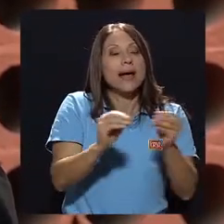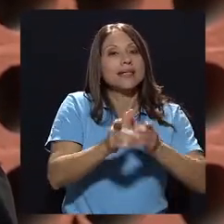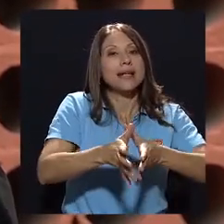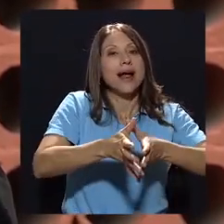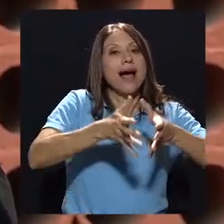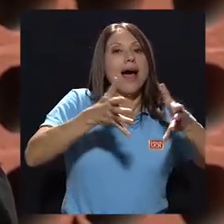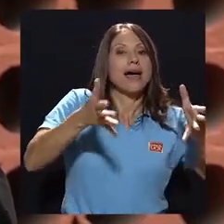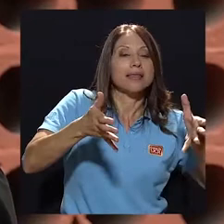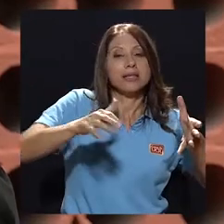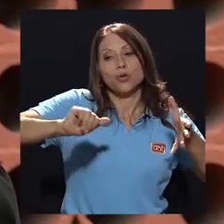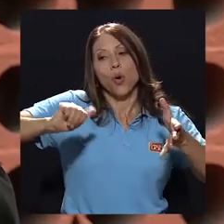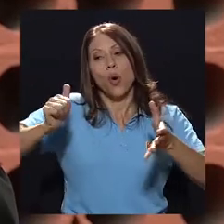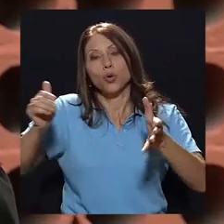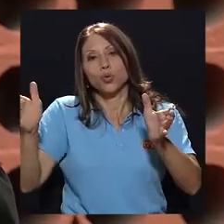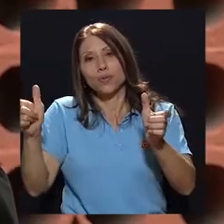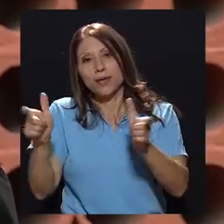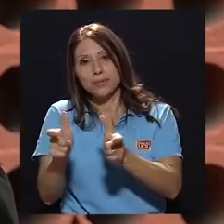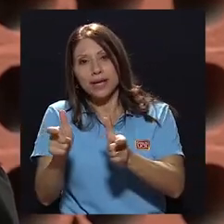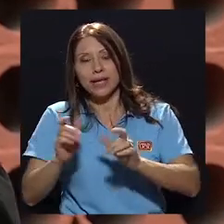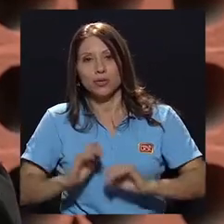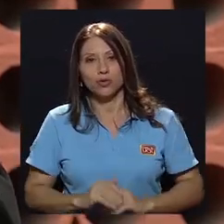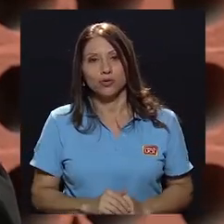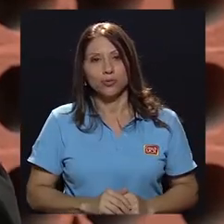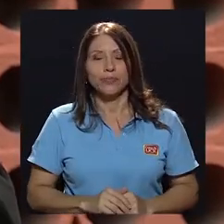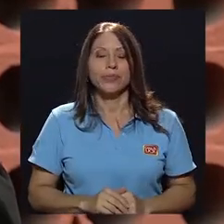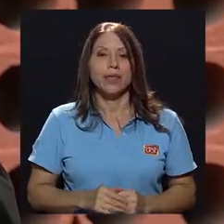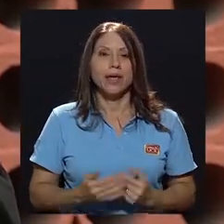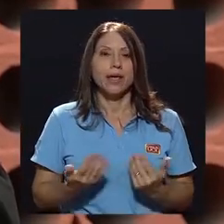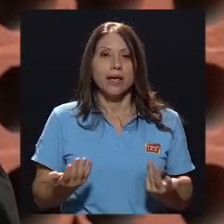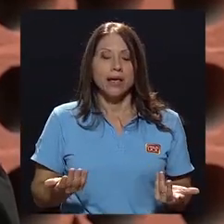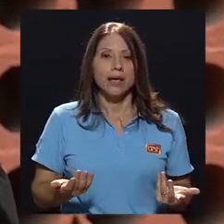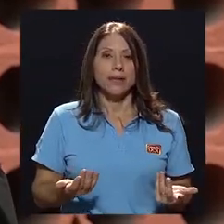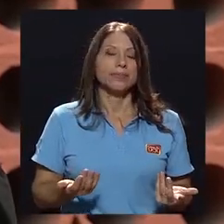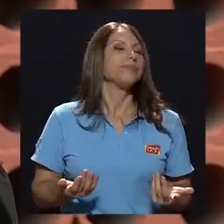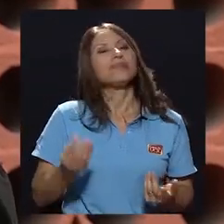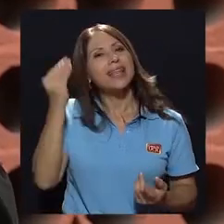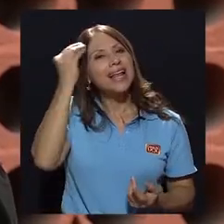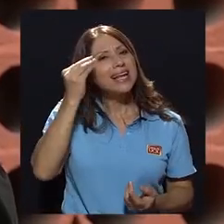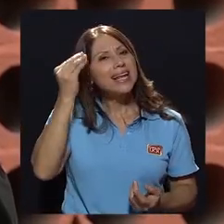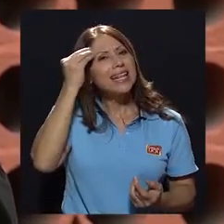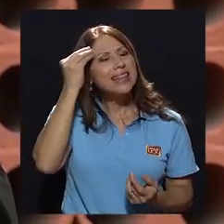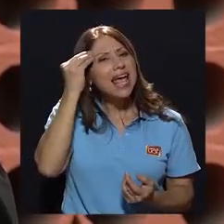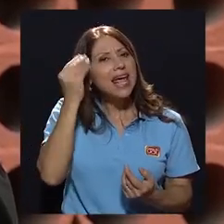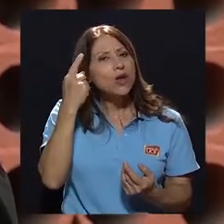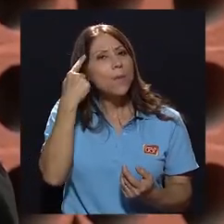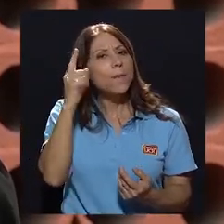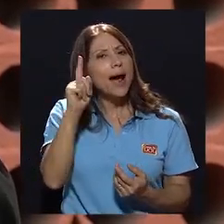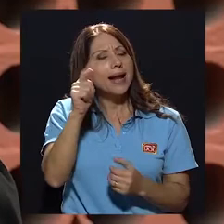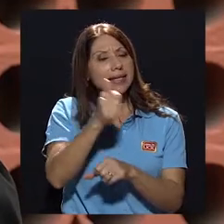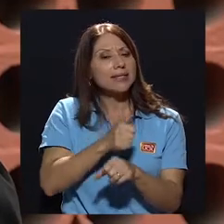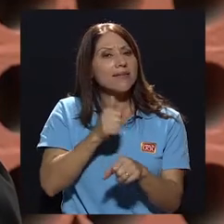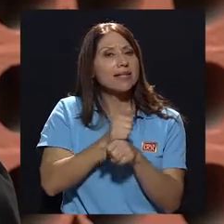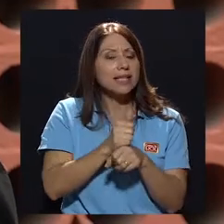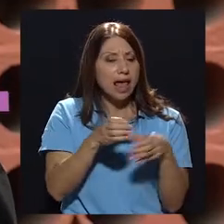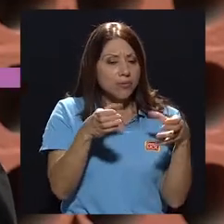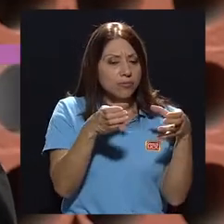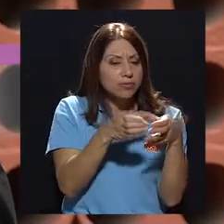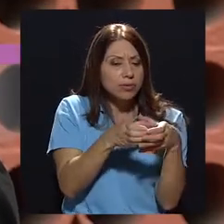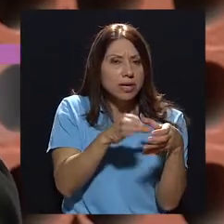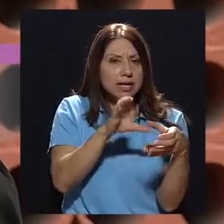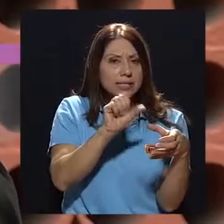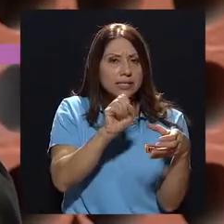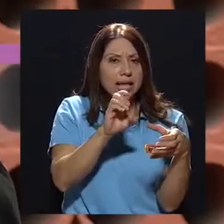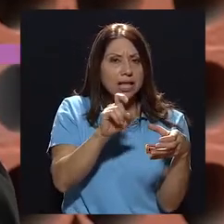grandes en población y hay otros que son más pequeños. ¿Cuál es el criterio, digamos, para definir qué es un sector y